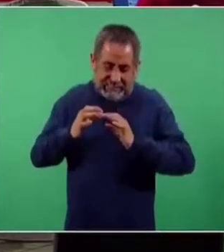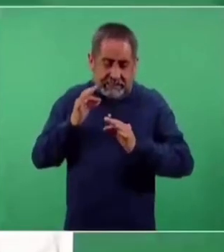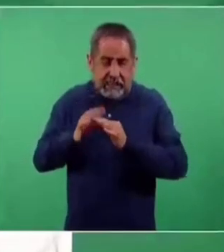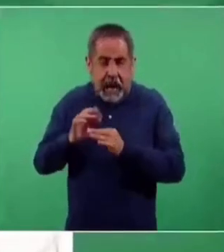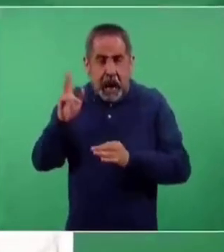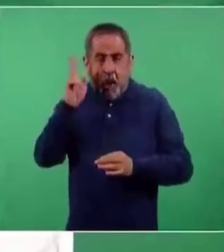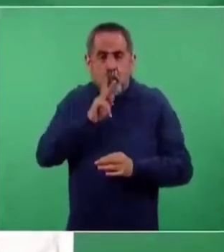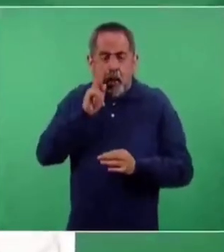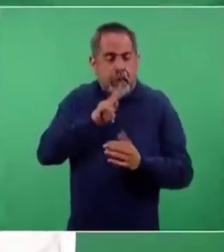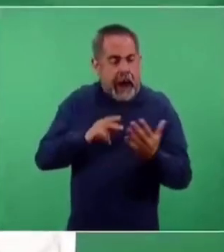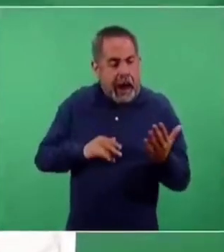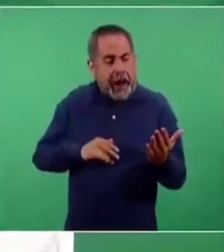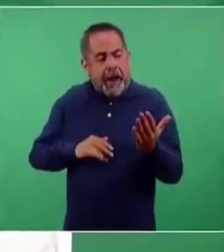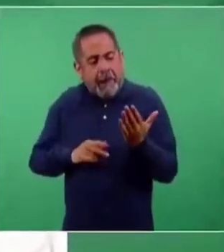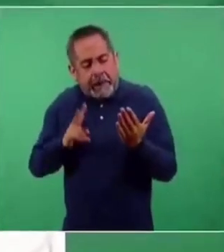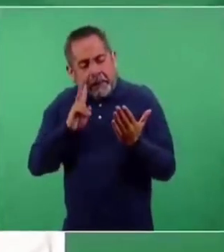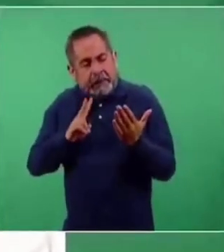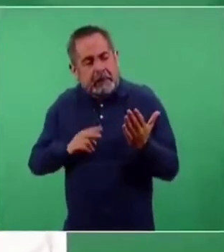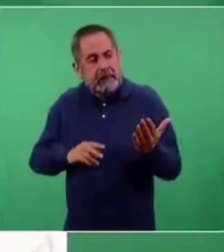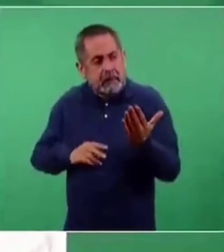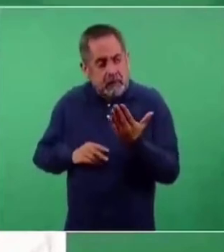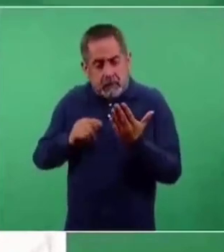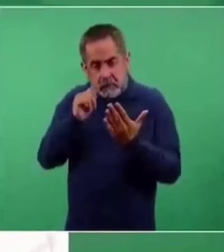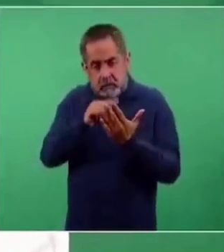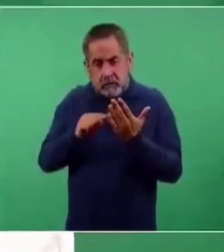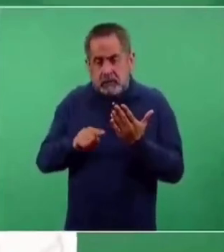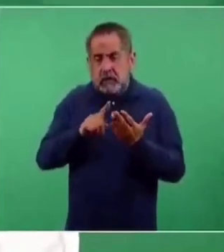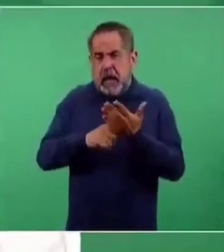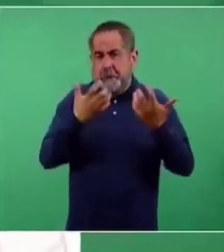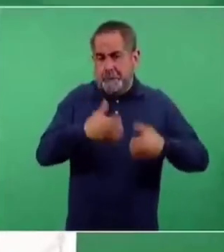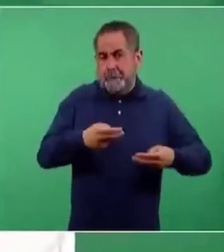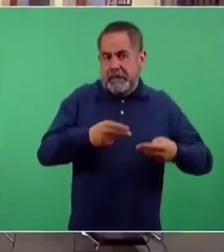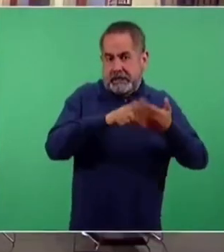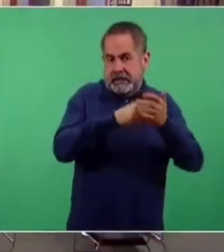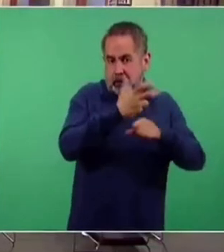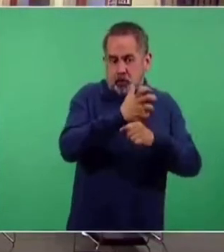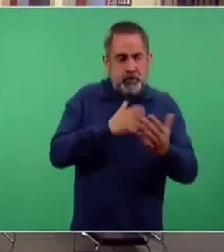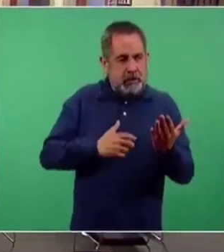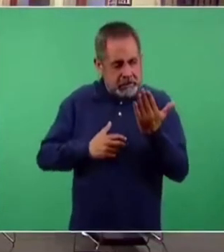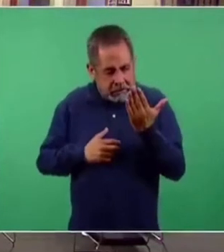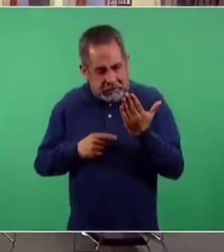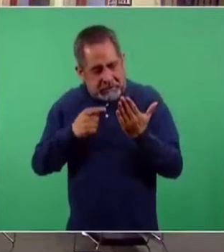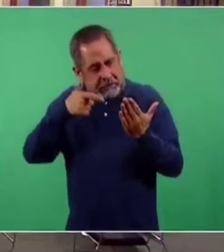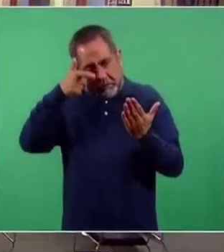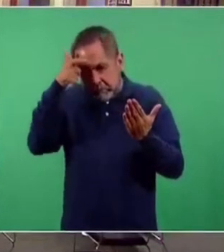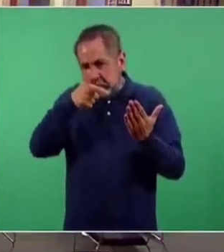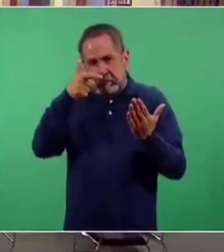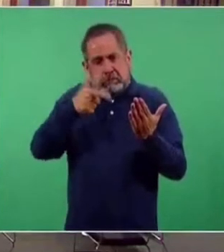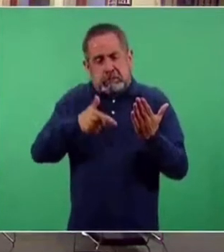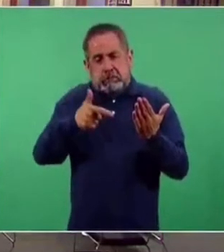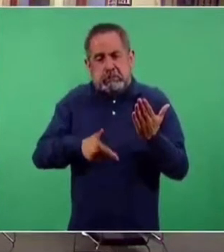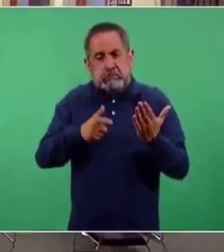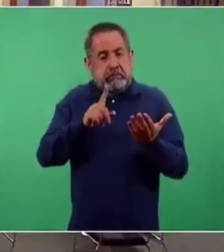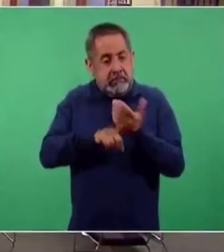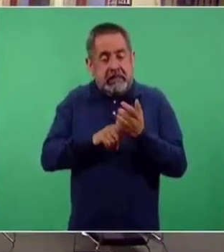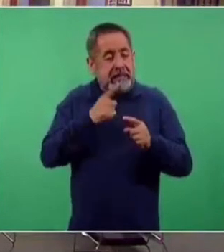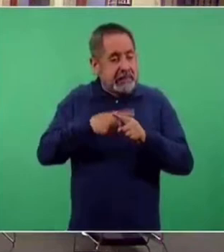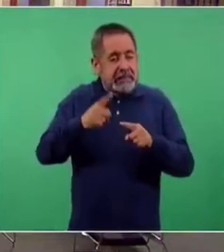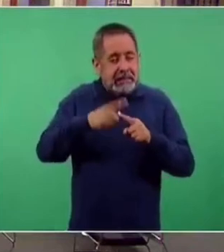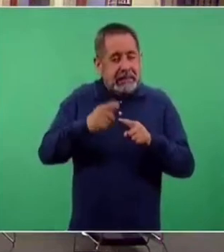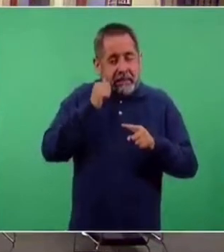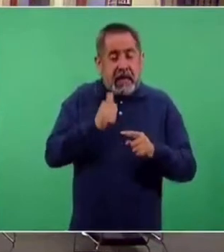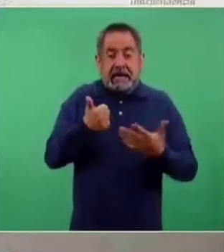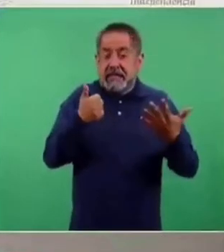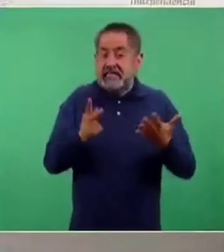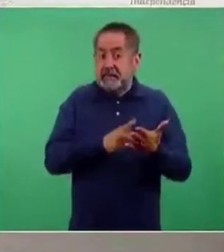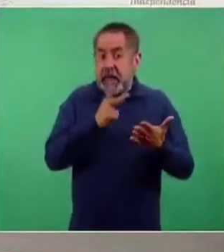la evidencia presentada por esta compañía, Gilead. Y en todos los casos se encontró que la evidencia, en todas estas ocasiones fueron